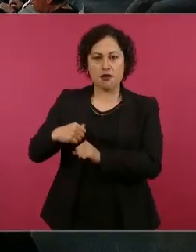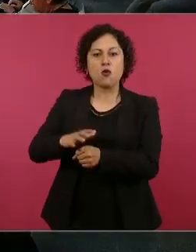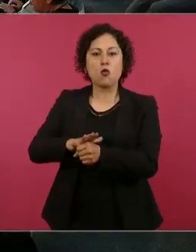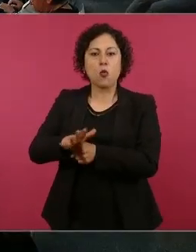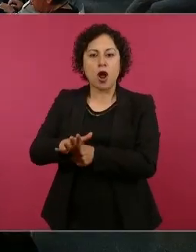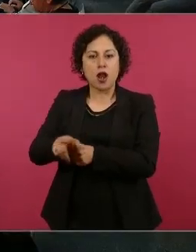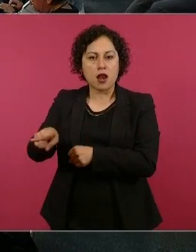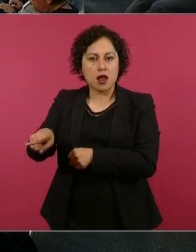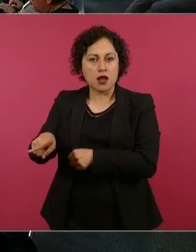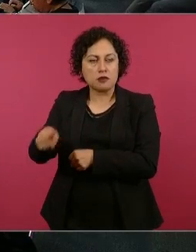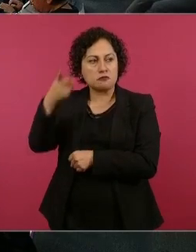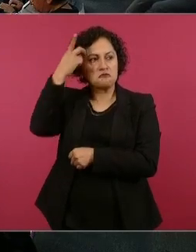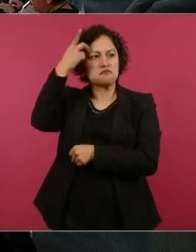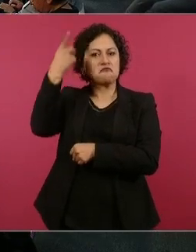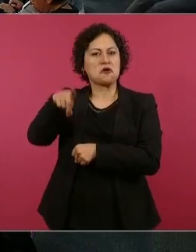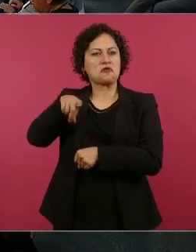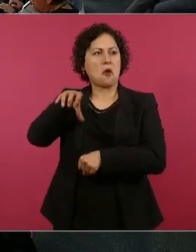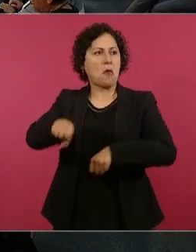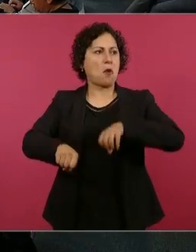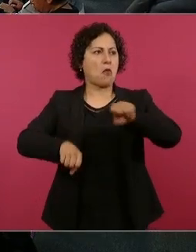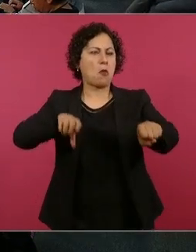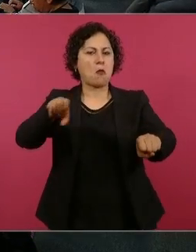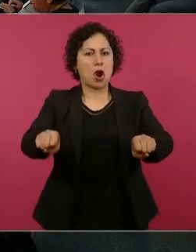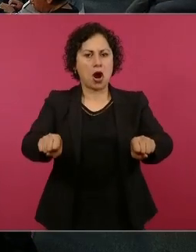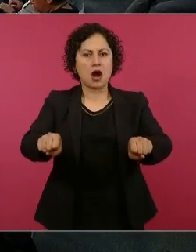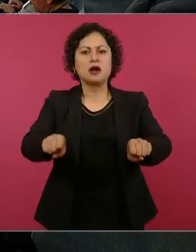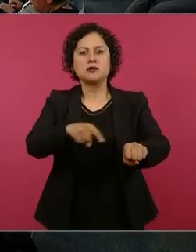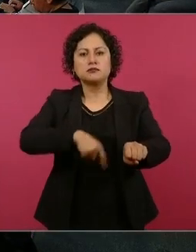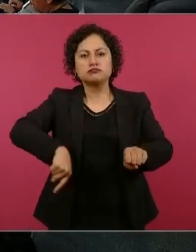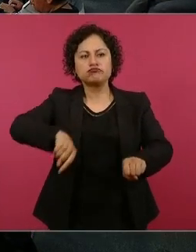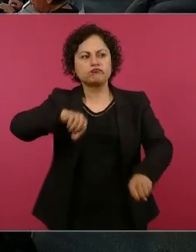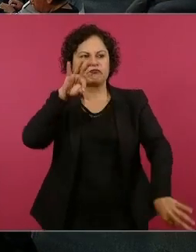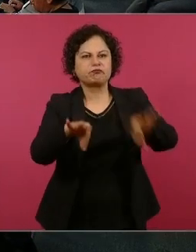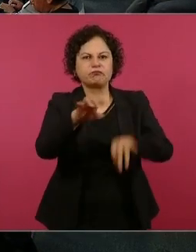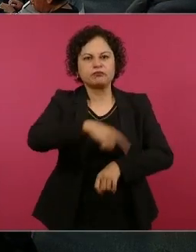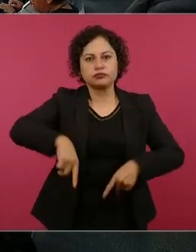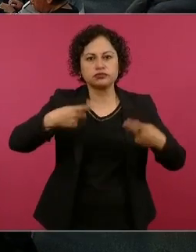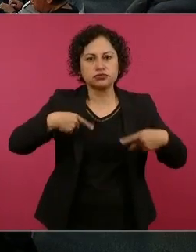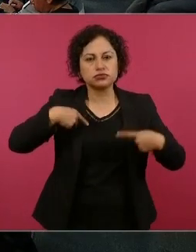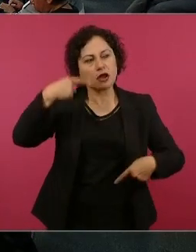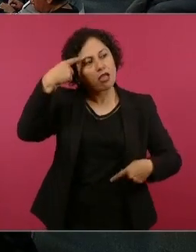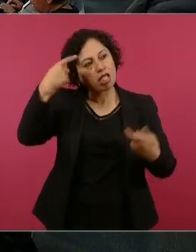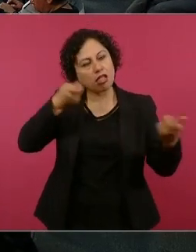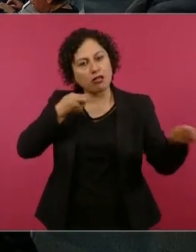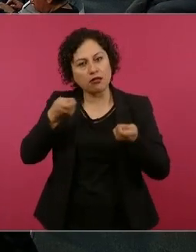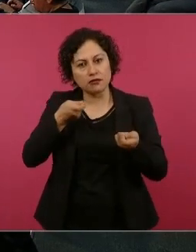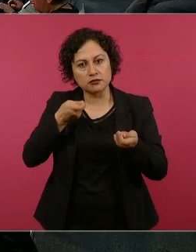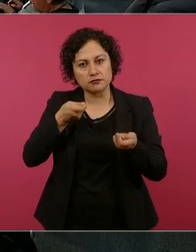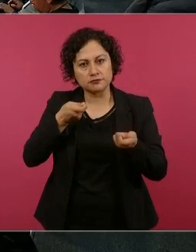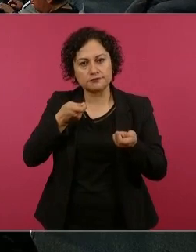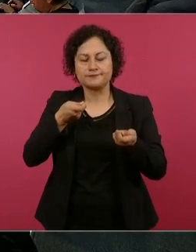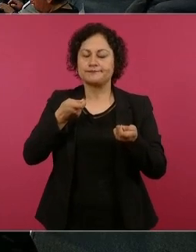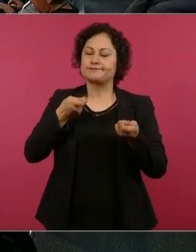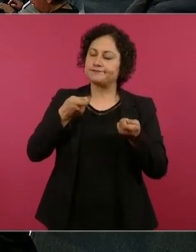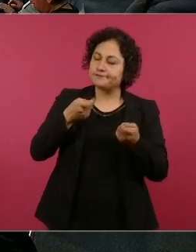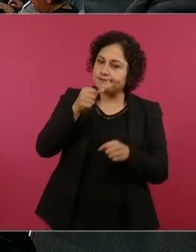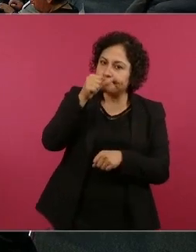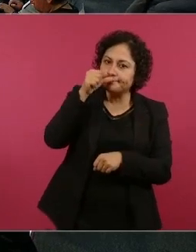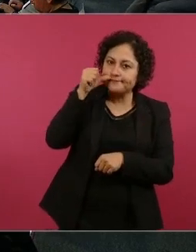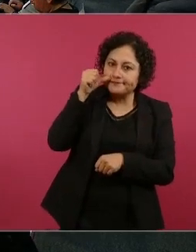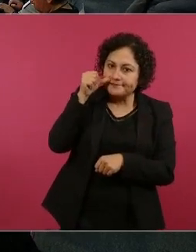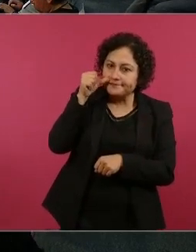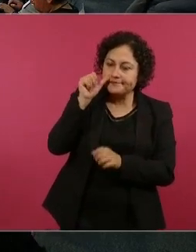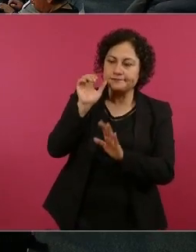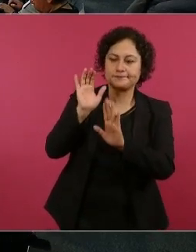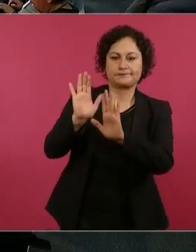Entonces, lo que hace el presidente Juárez es llevar a la práctica el principio